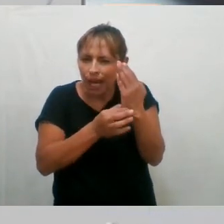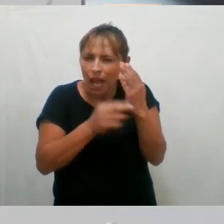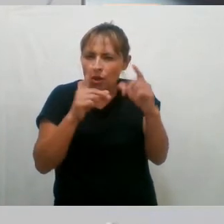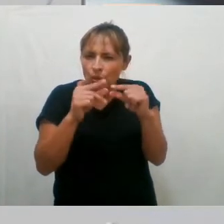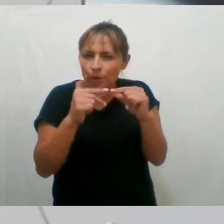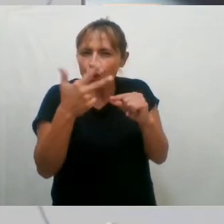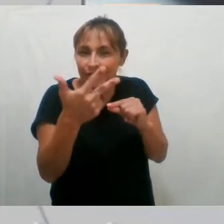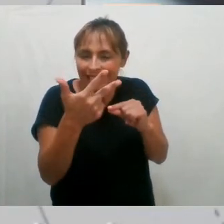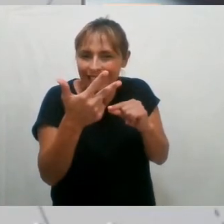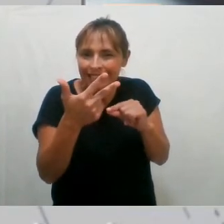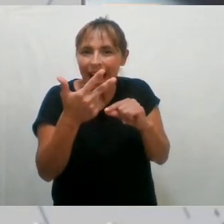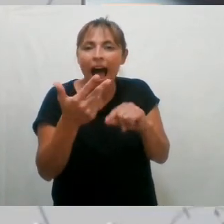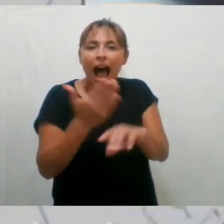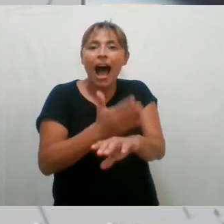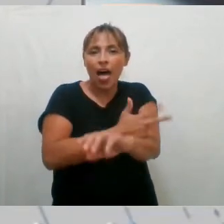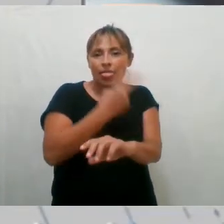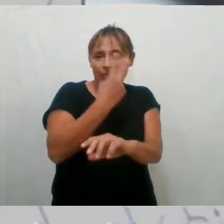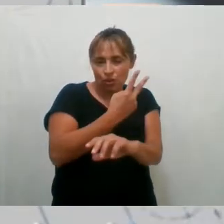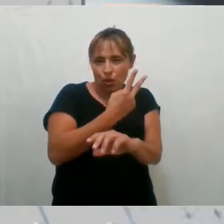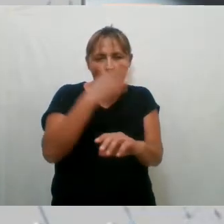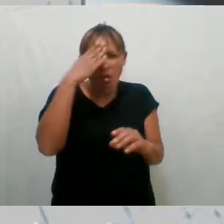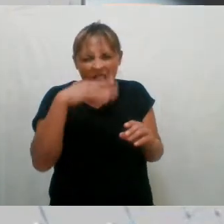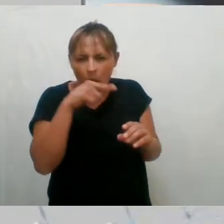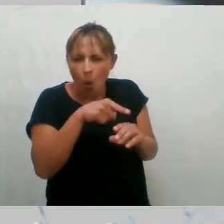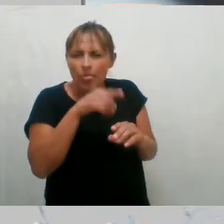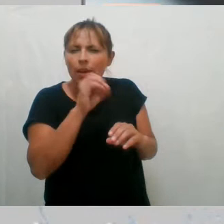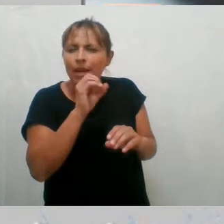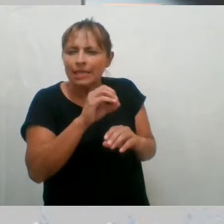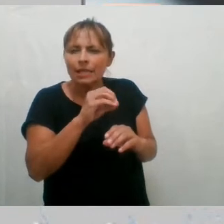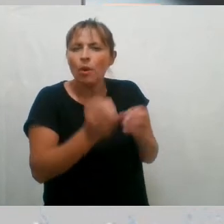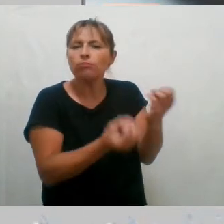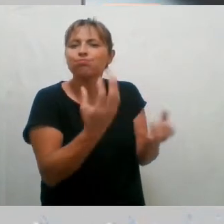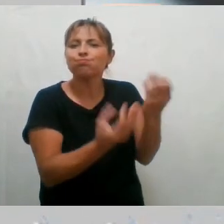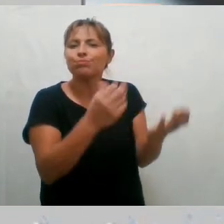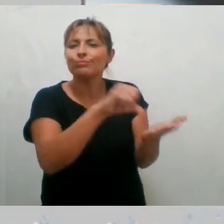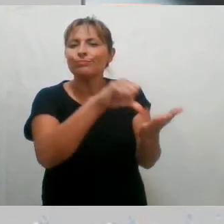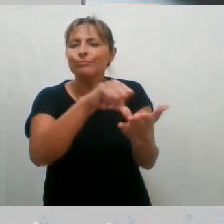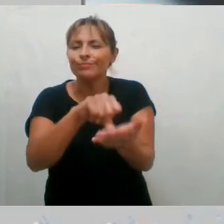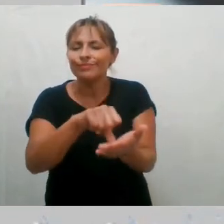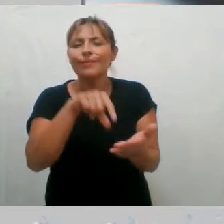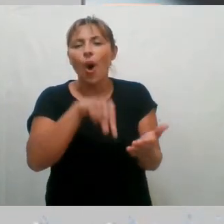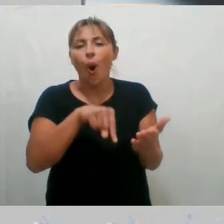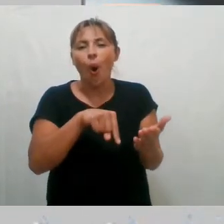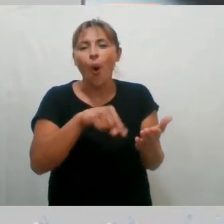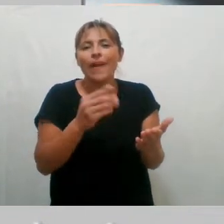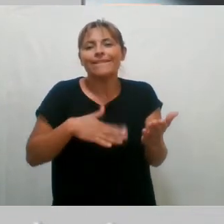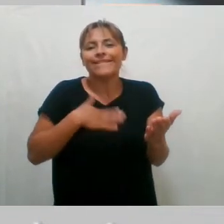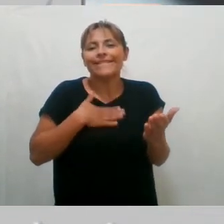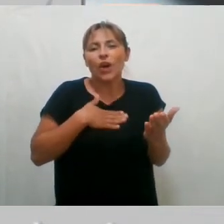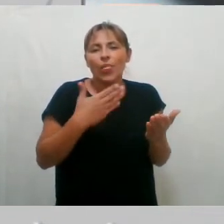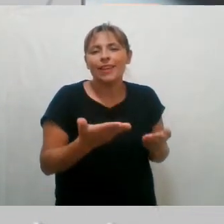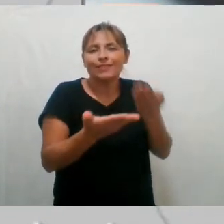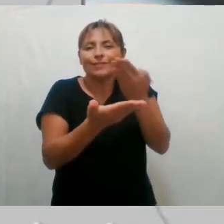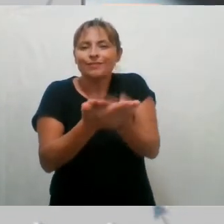fue Cultivar en la Ciudad, y hoy tenemos el gran gusto de presentarla en sociedad a todos ustedes, la guía número 3, que es